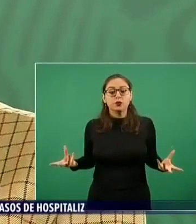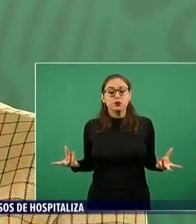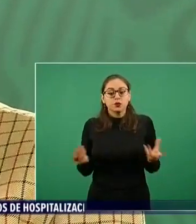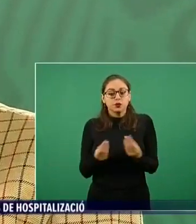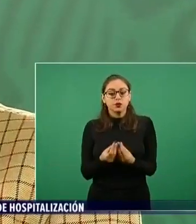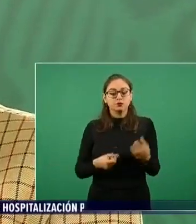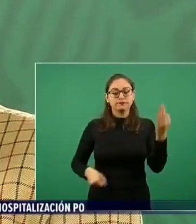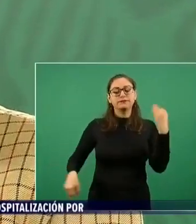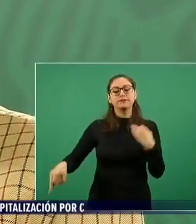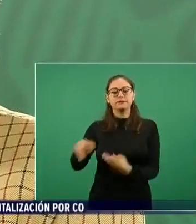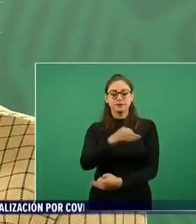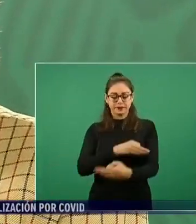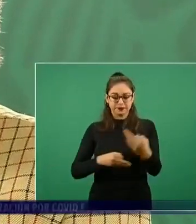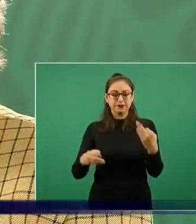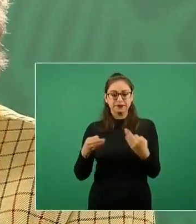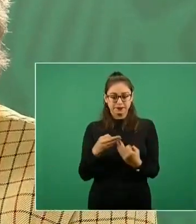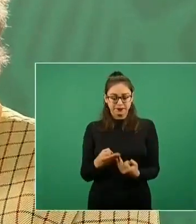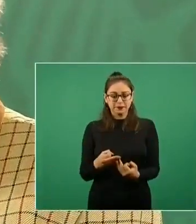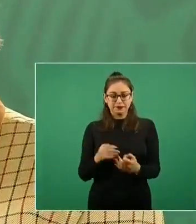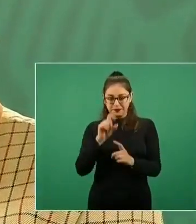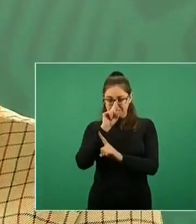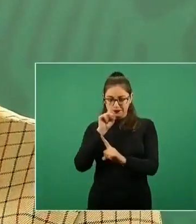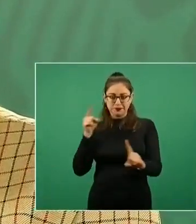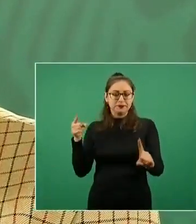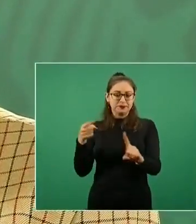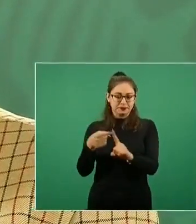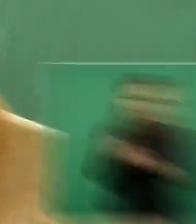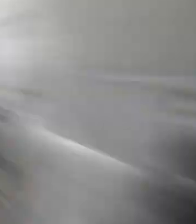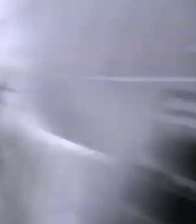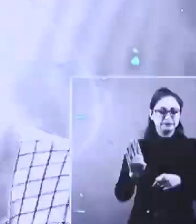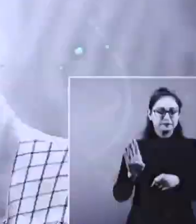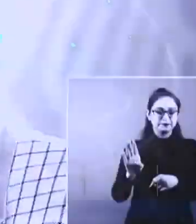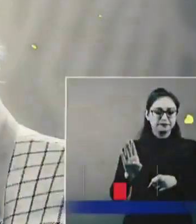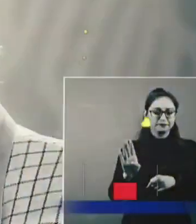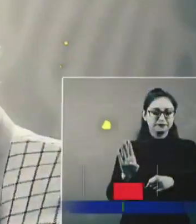todos para el bien del sistema de justicia en nuestro país.